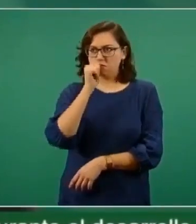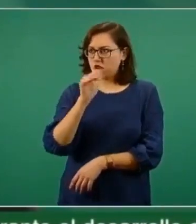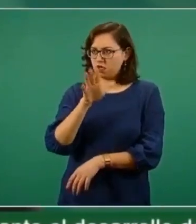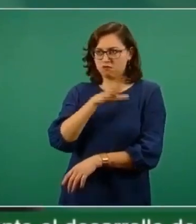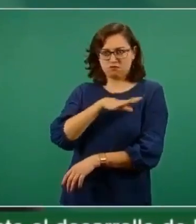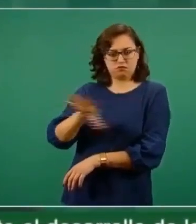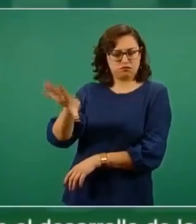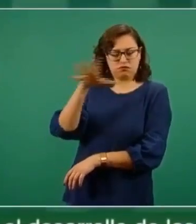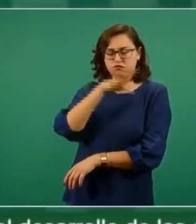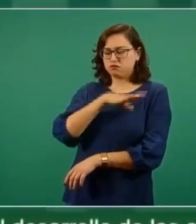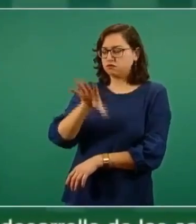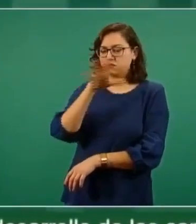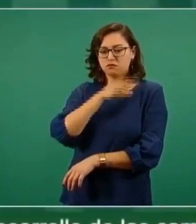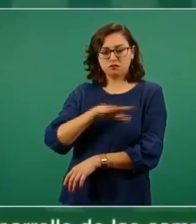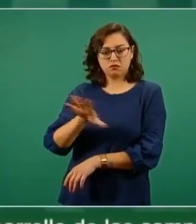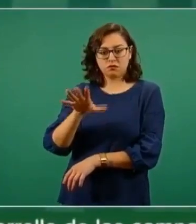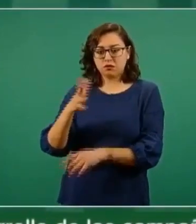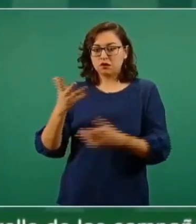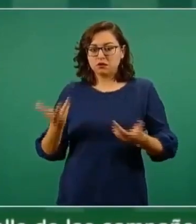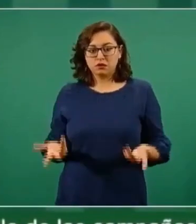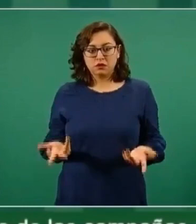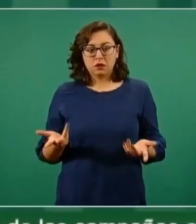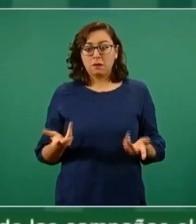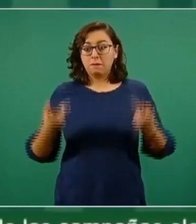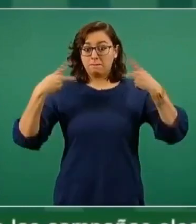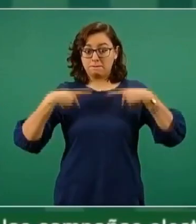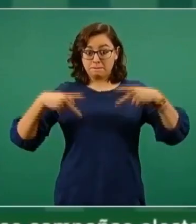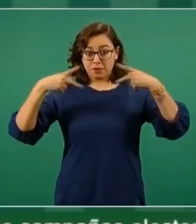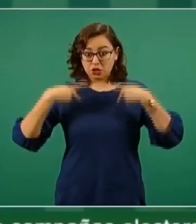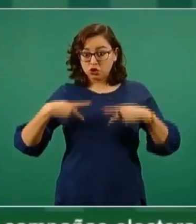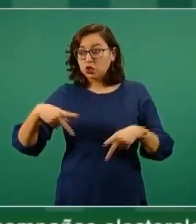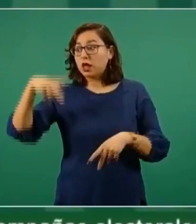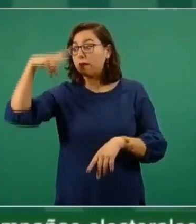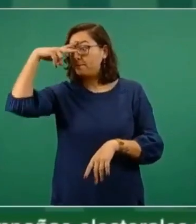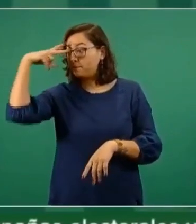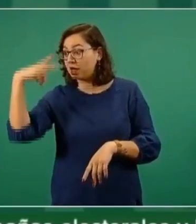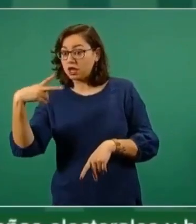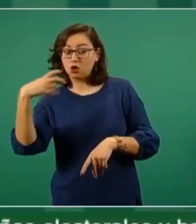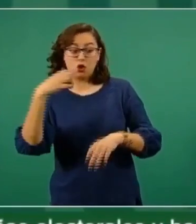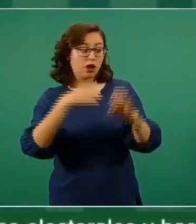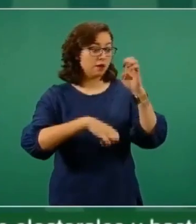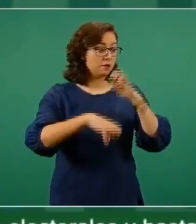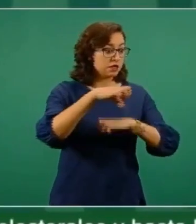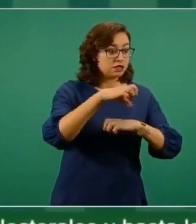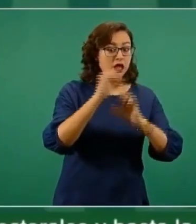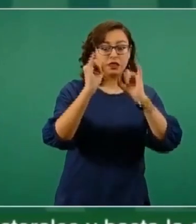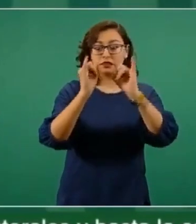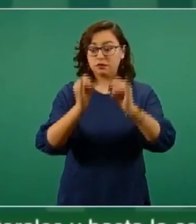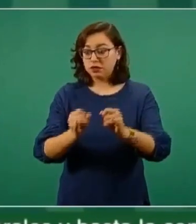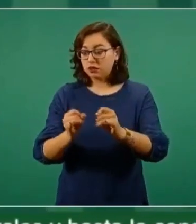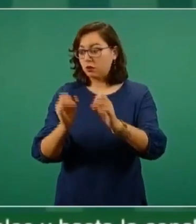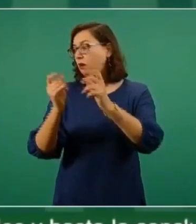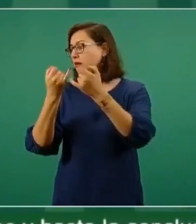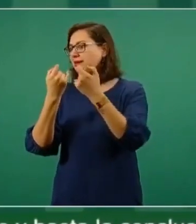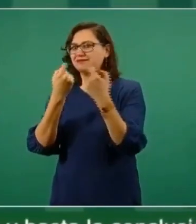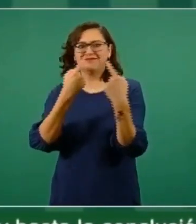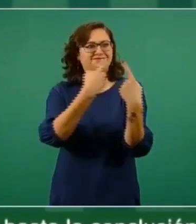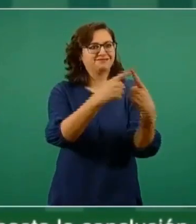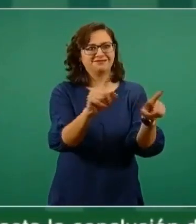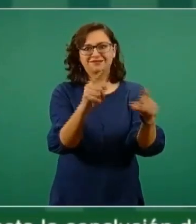estamos en contra de cualquier mexicano, sea empresario o sea individuo, o sea cualquier